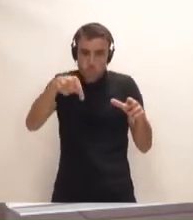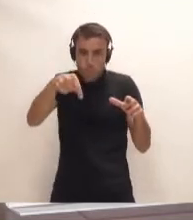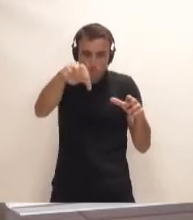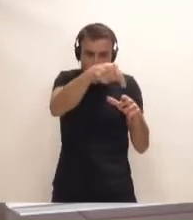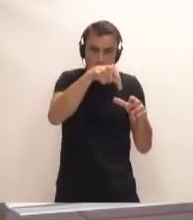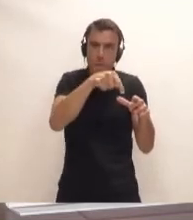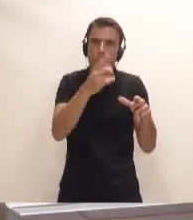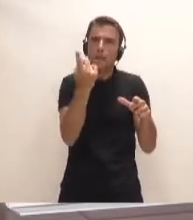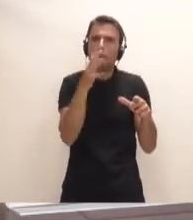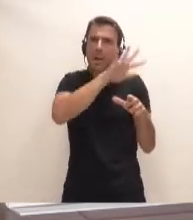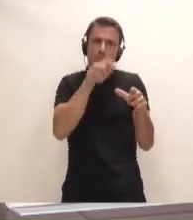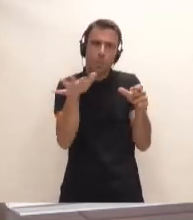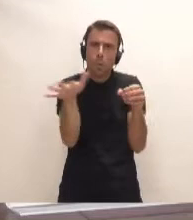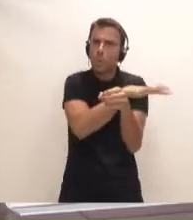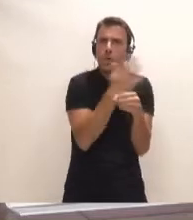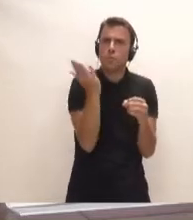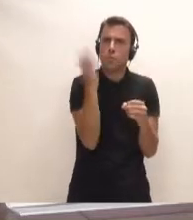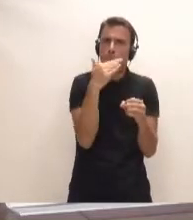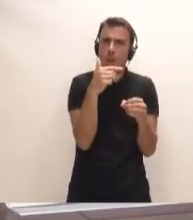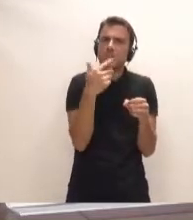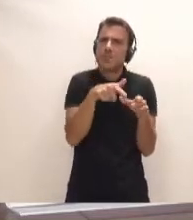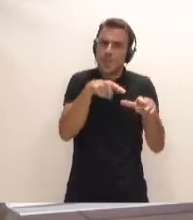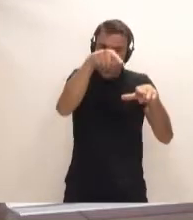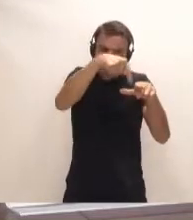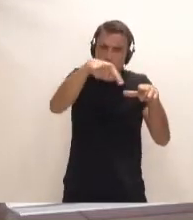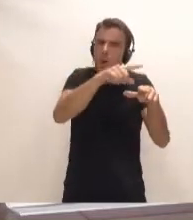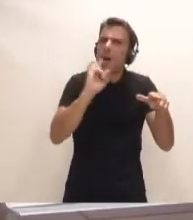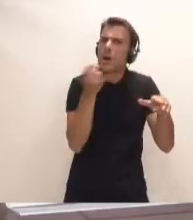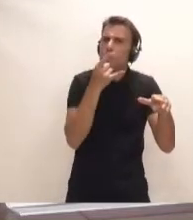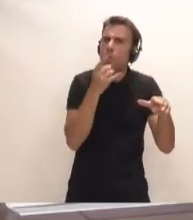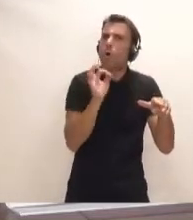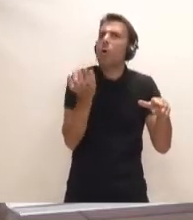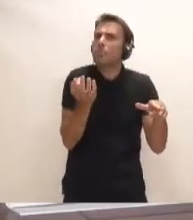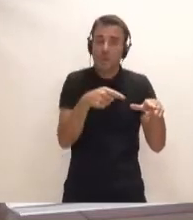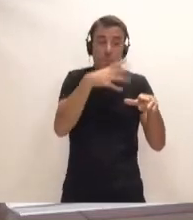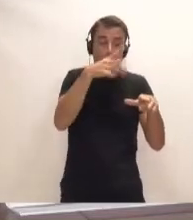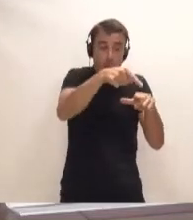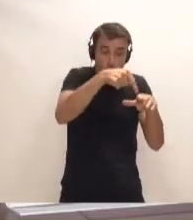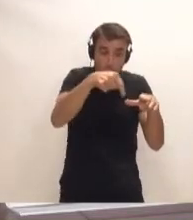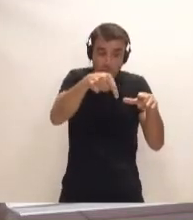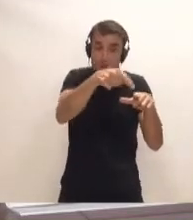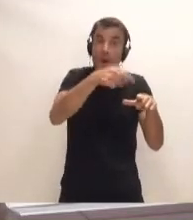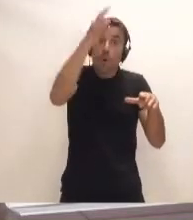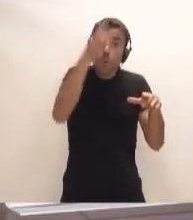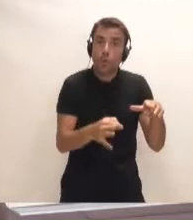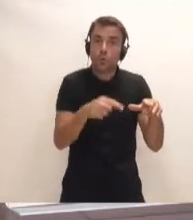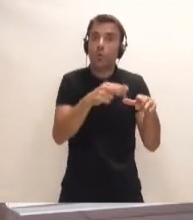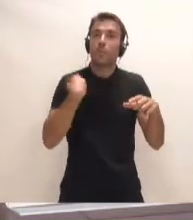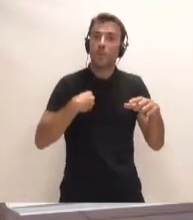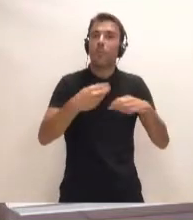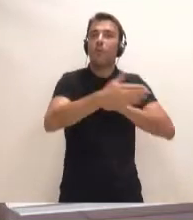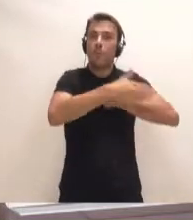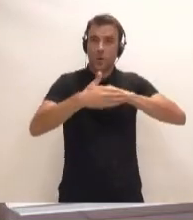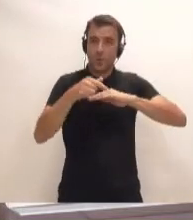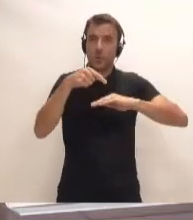no está cubierto, si esto es un error o es así, porque es que en ese recuadro precisamente es donde tiene que ir el puerto